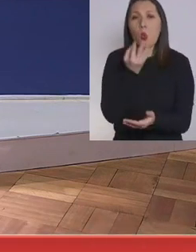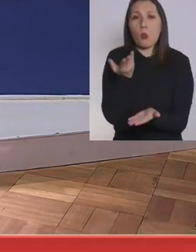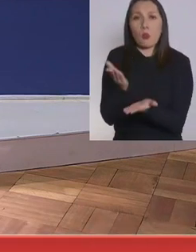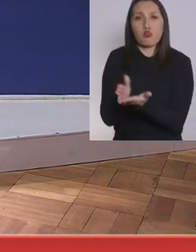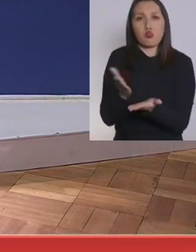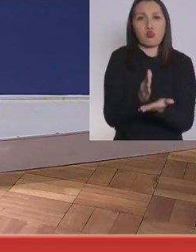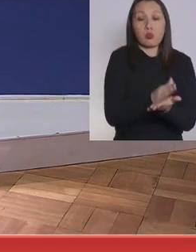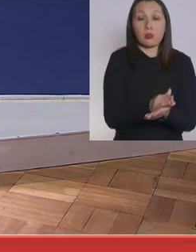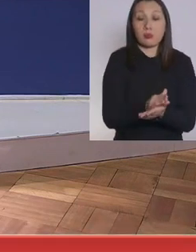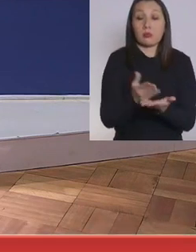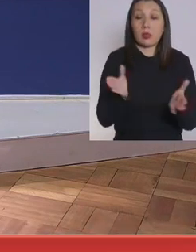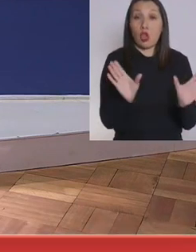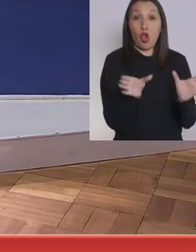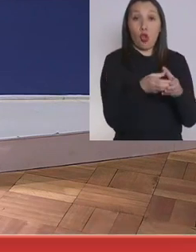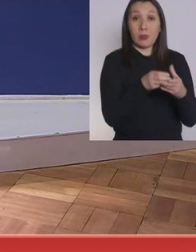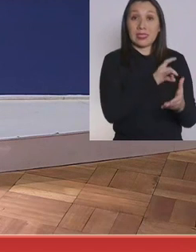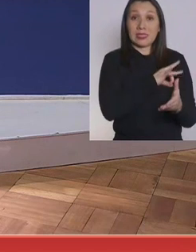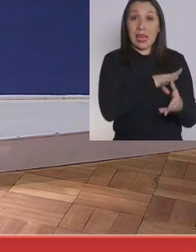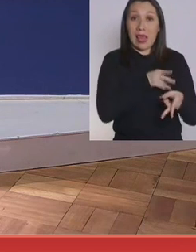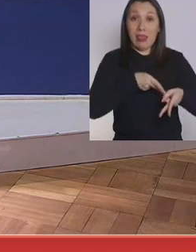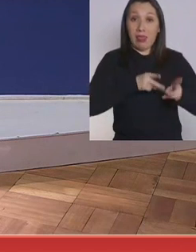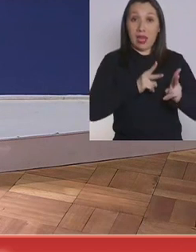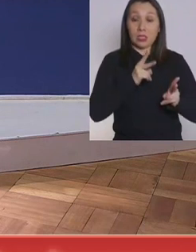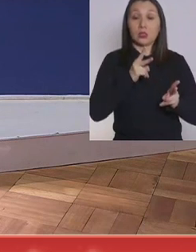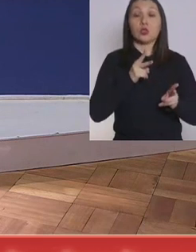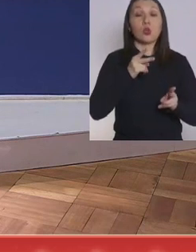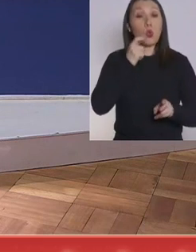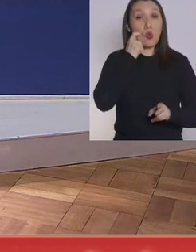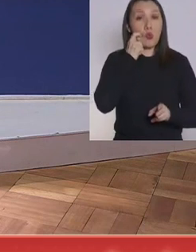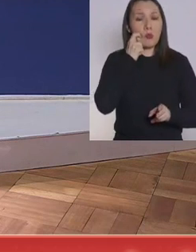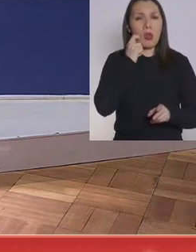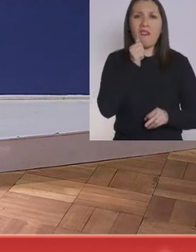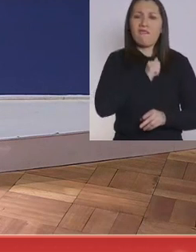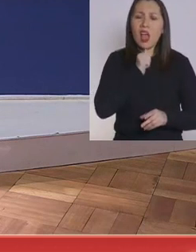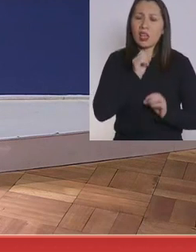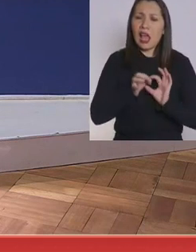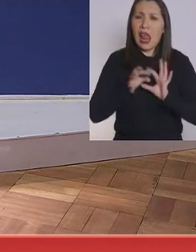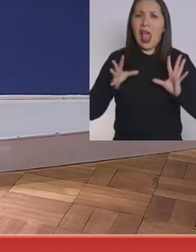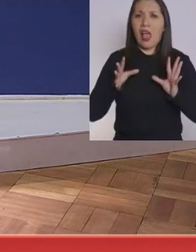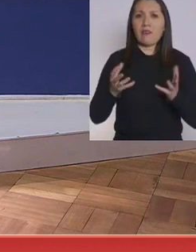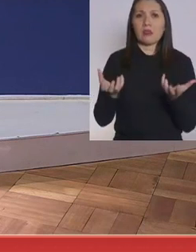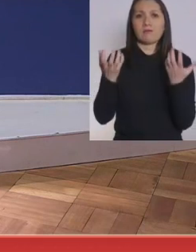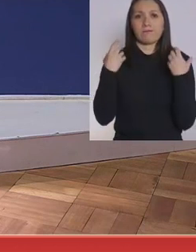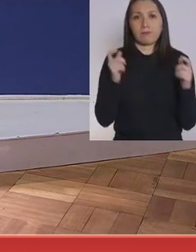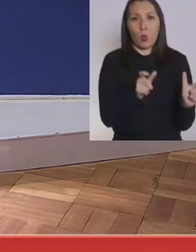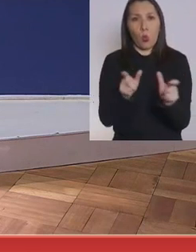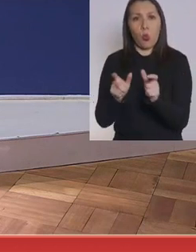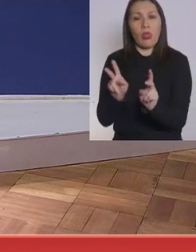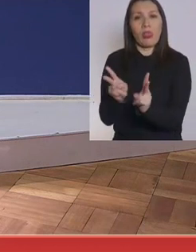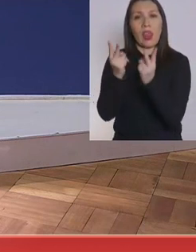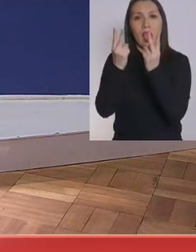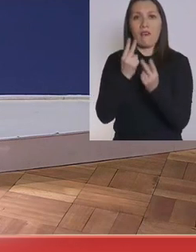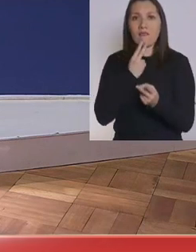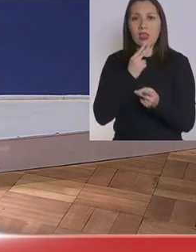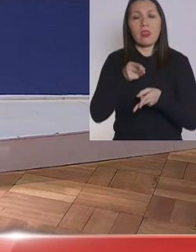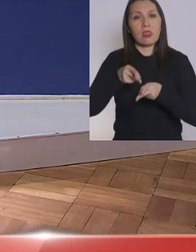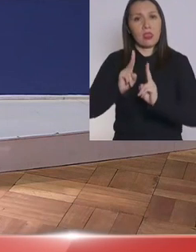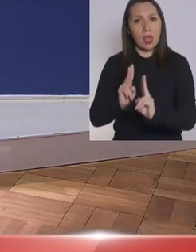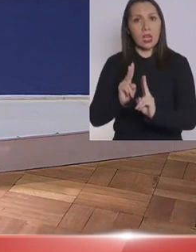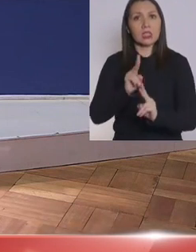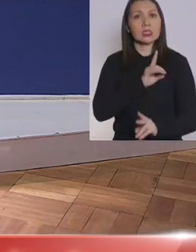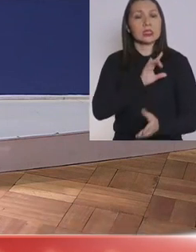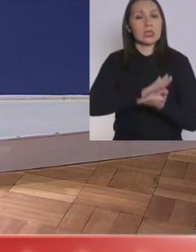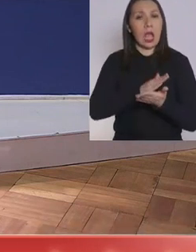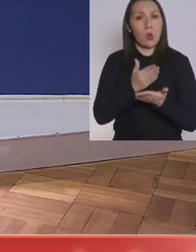A juicio de la Comisión Chilena de Derechos Humanos, la inobservancia y falta grave a su deber de garante del derecho a la vida y a la salud de los chilenos y